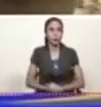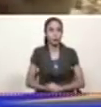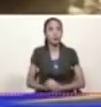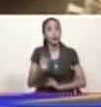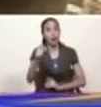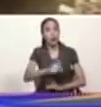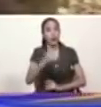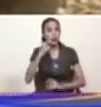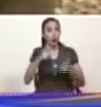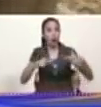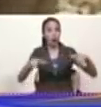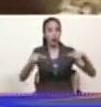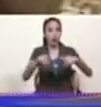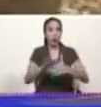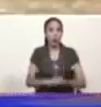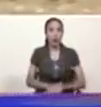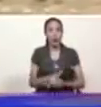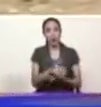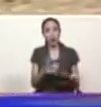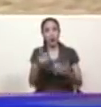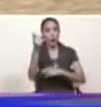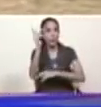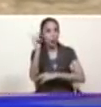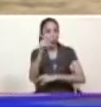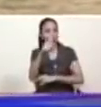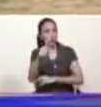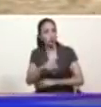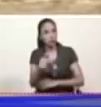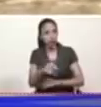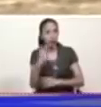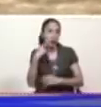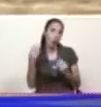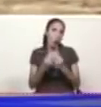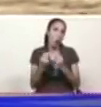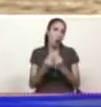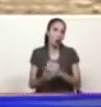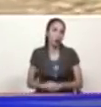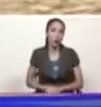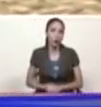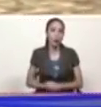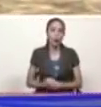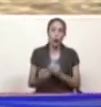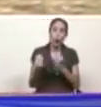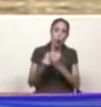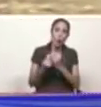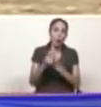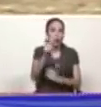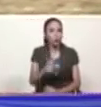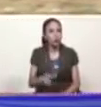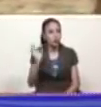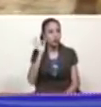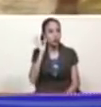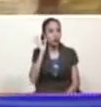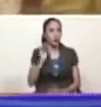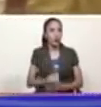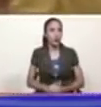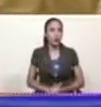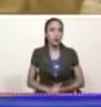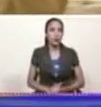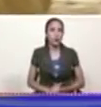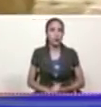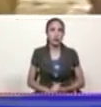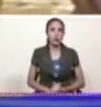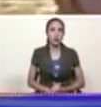específicamente desde la parroquia el sombrero en compañía de nuestra viceministra Tibisay León de nuestros productores productoras y por supuesto de nuestros